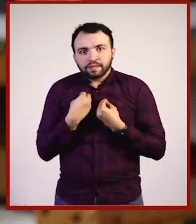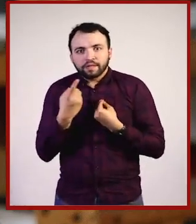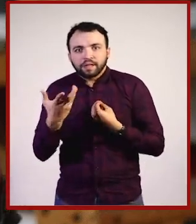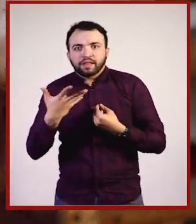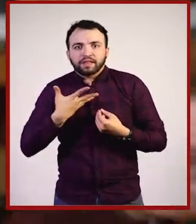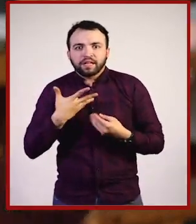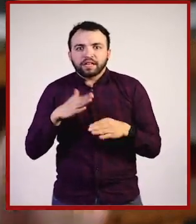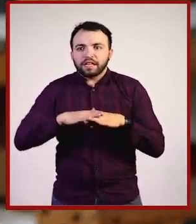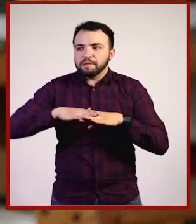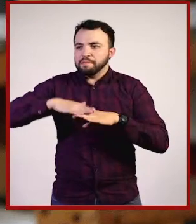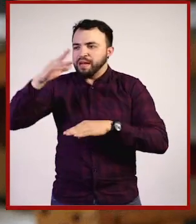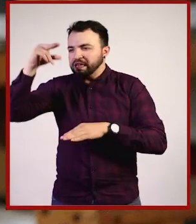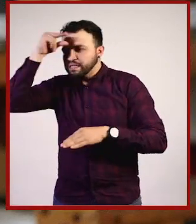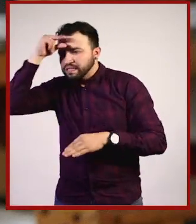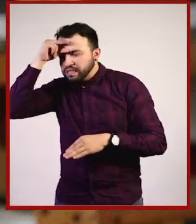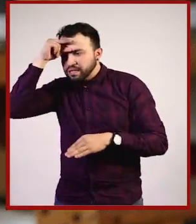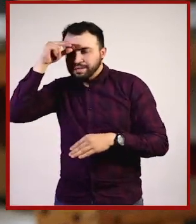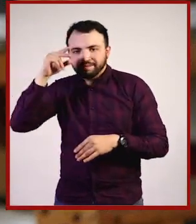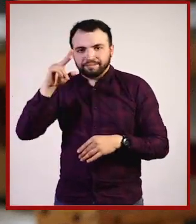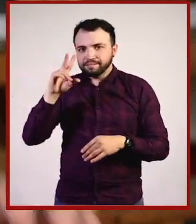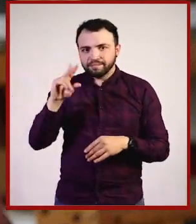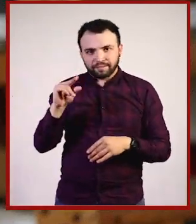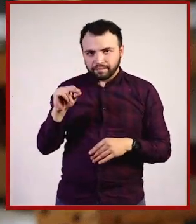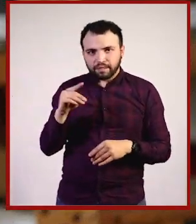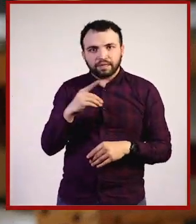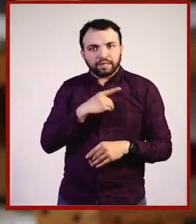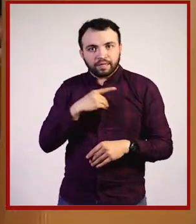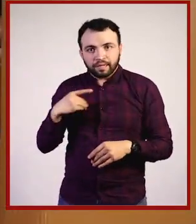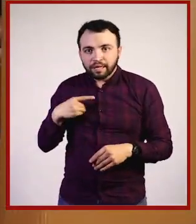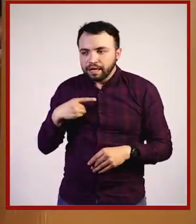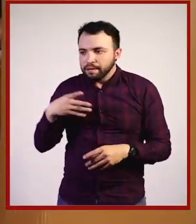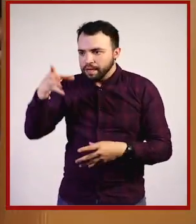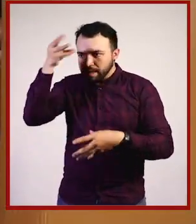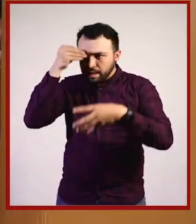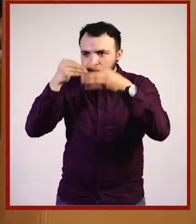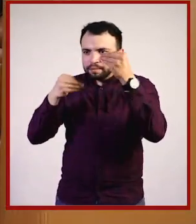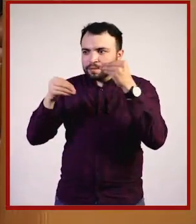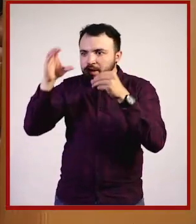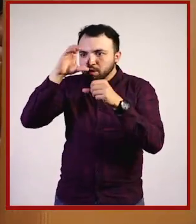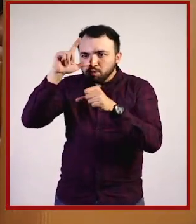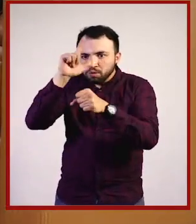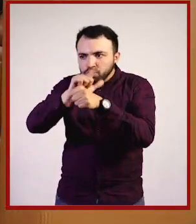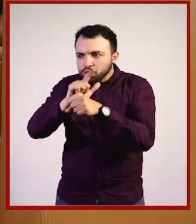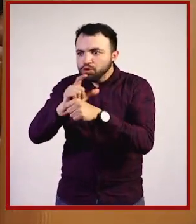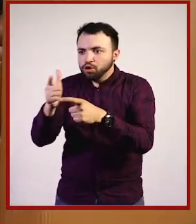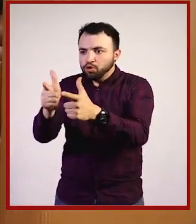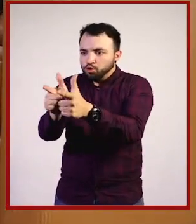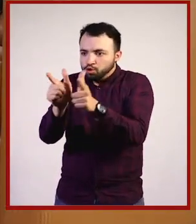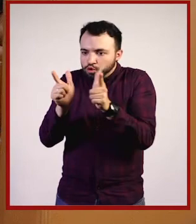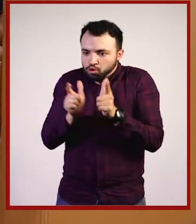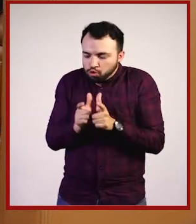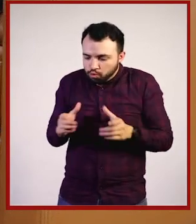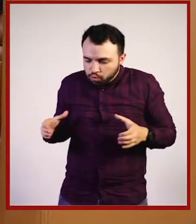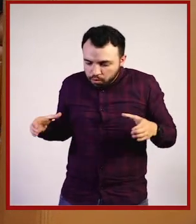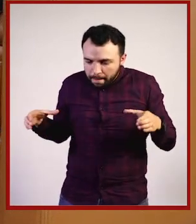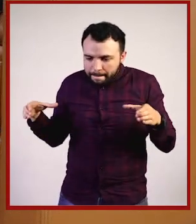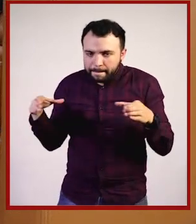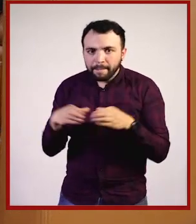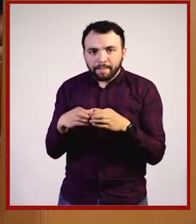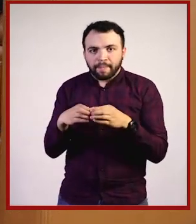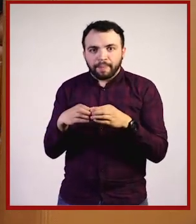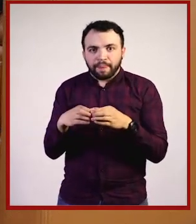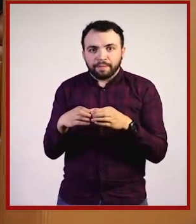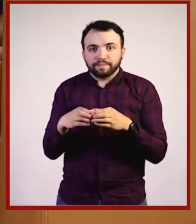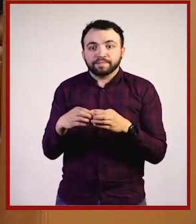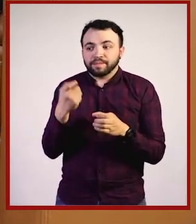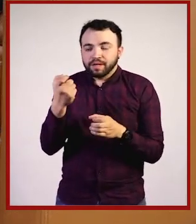ventajas y va a salir adelante, sino el grupo. Yo creo que eso es la cultura cívica. La cultura cívica